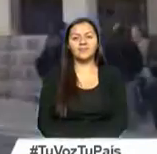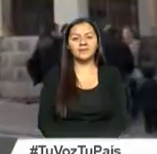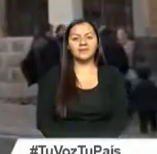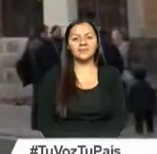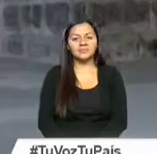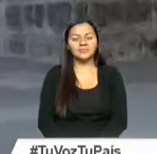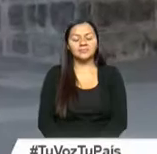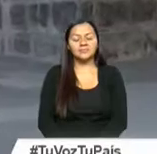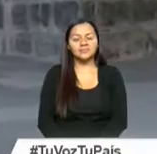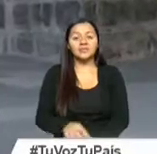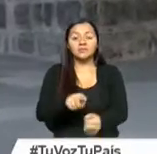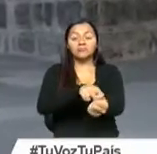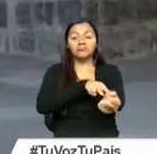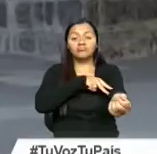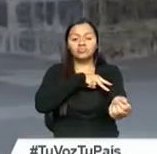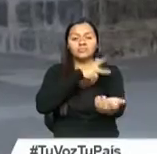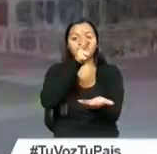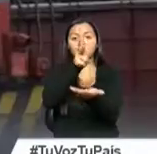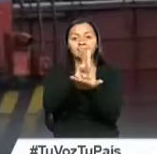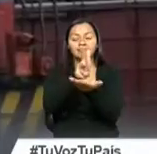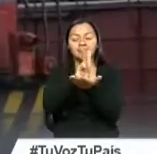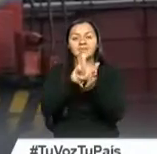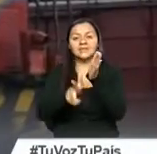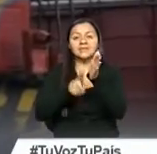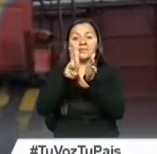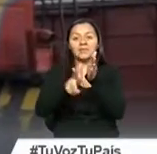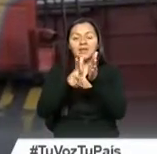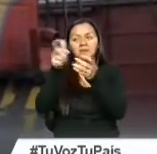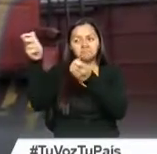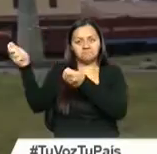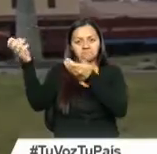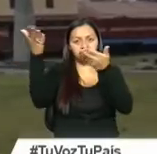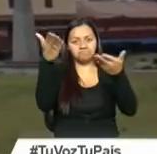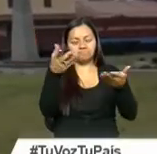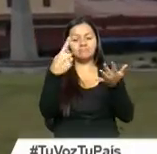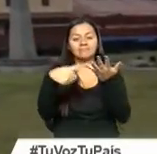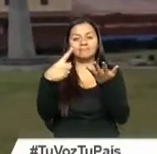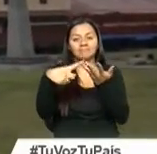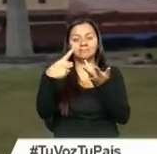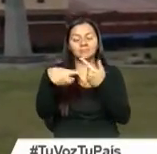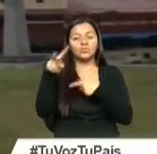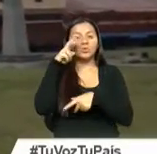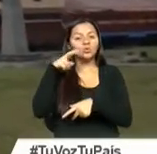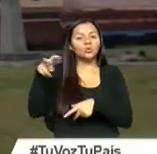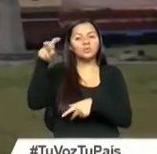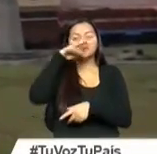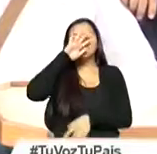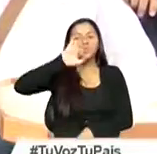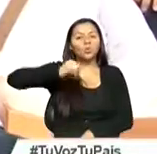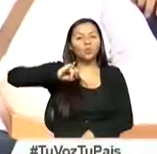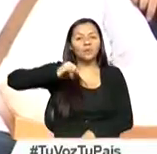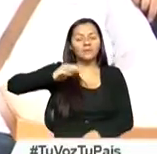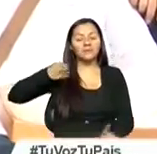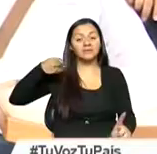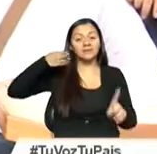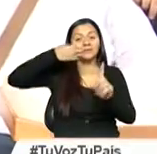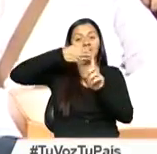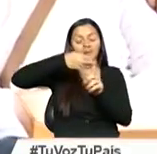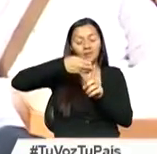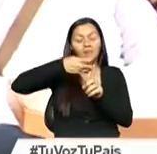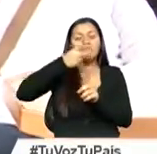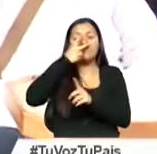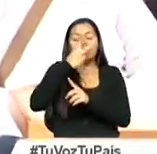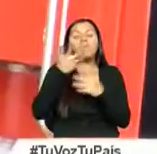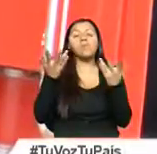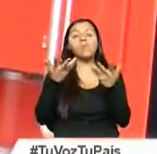La tradicional estación de Chimba Calle da la bienvenida a los cientos de turistas que llegan cada jueves para embarcarse en uno de los medios